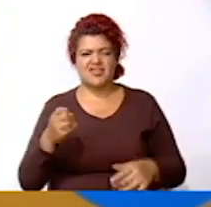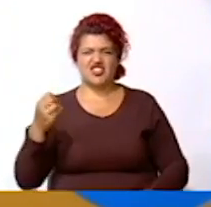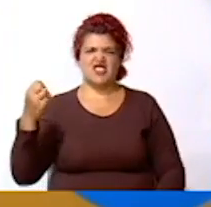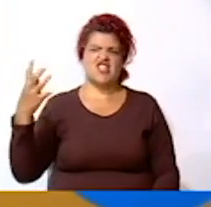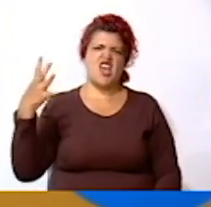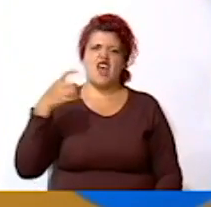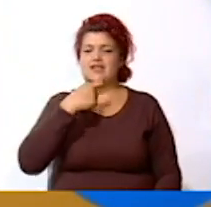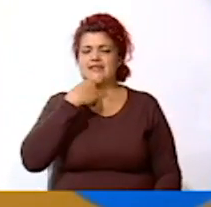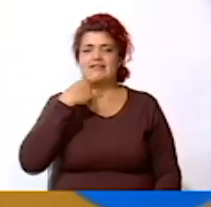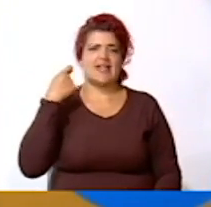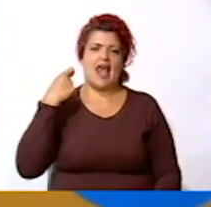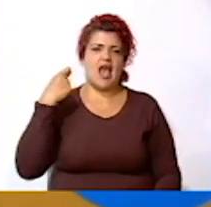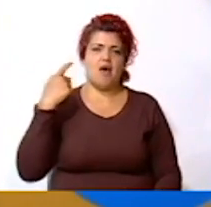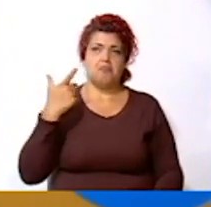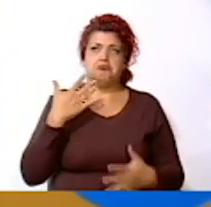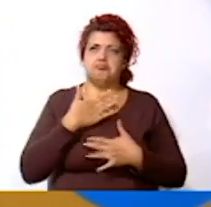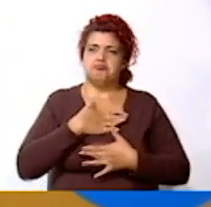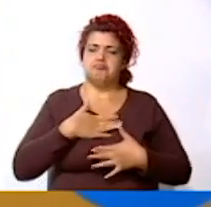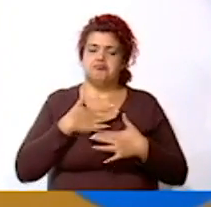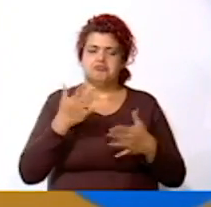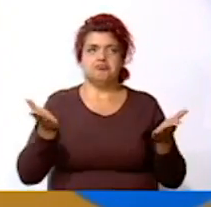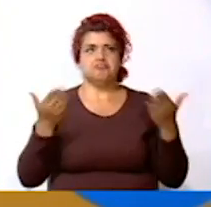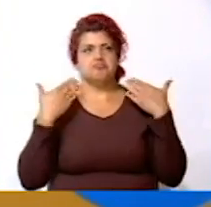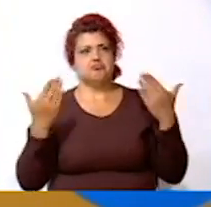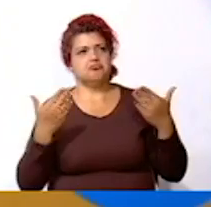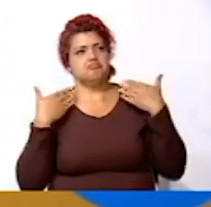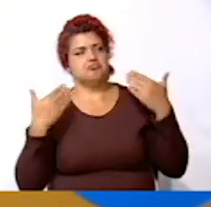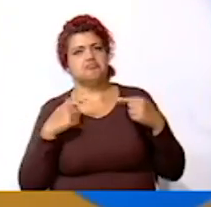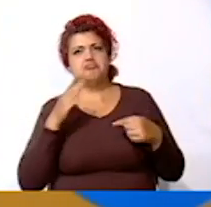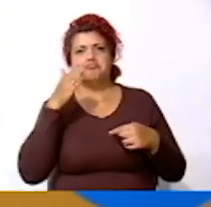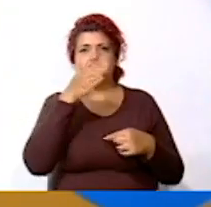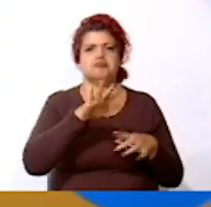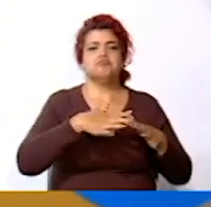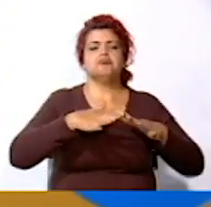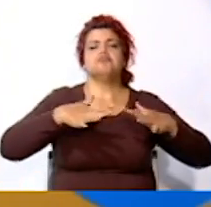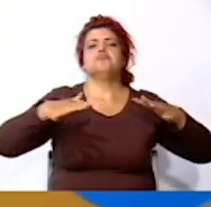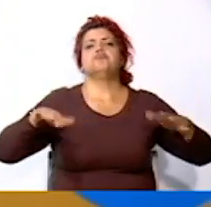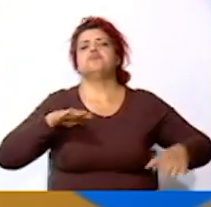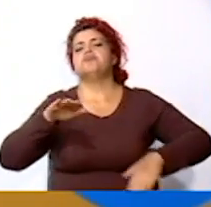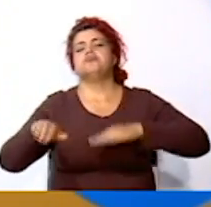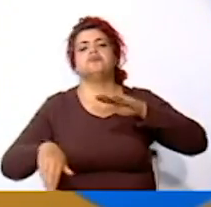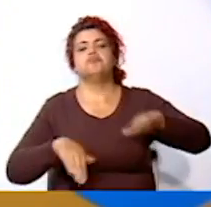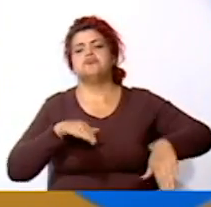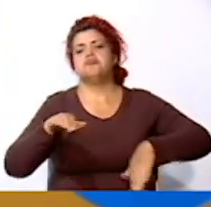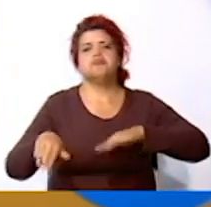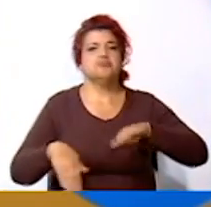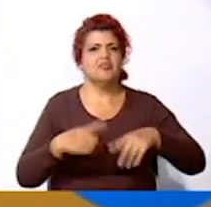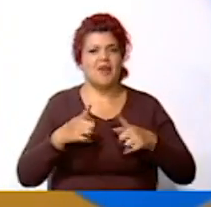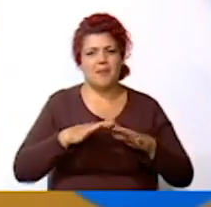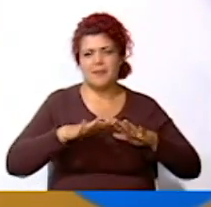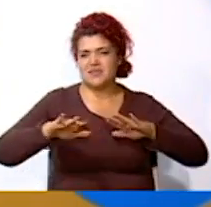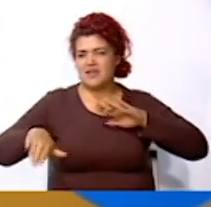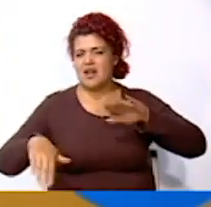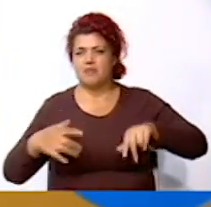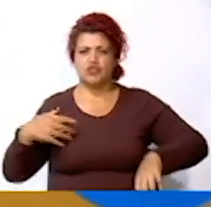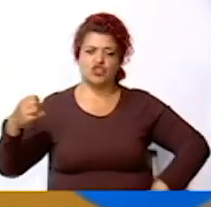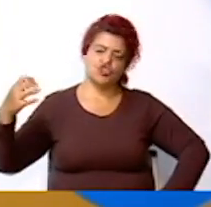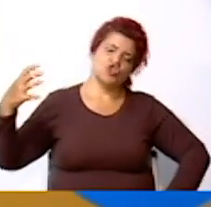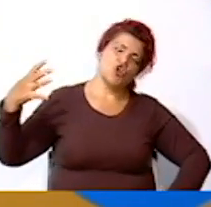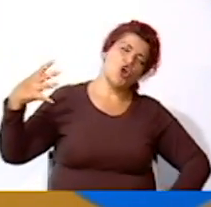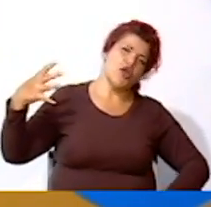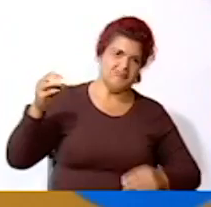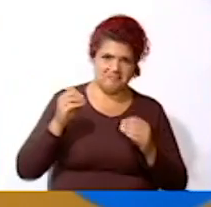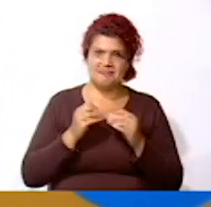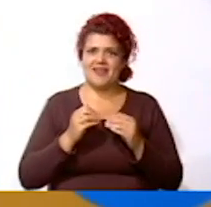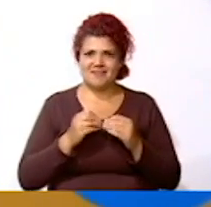época seca Donde podemos disfrutar del verano De ir al mar, de estar en una piscina De asolearnos un poquitito más